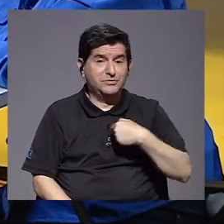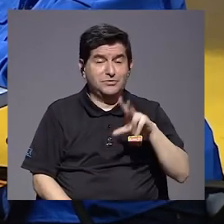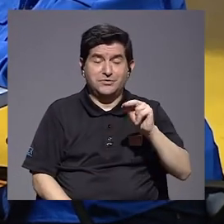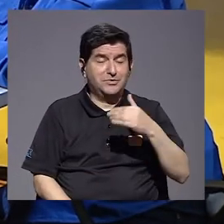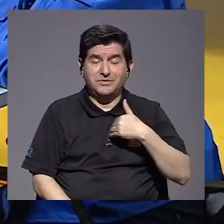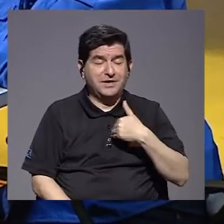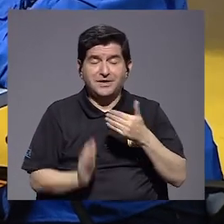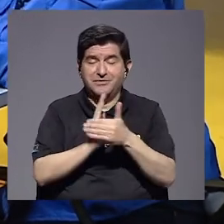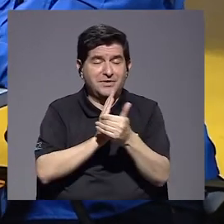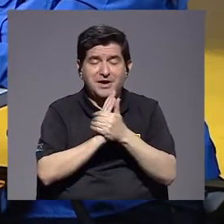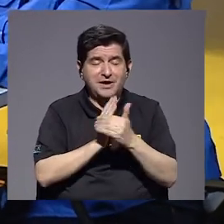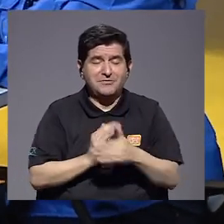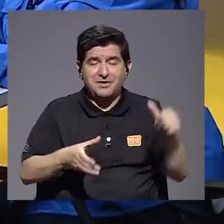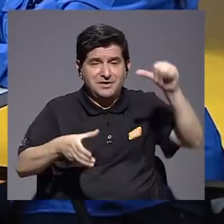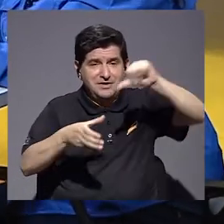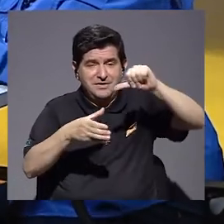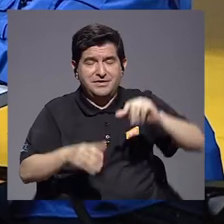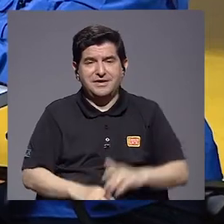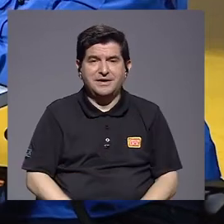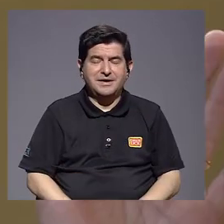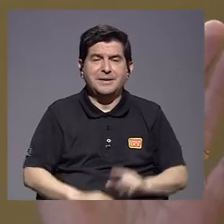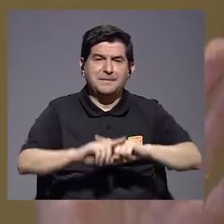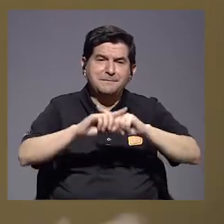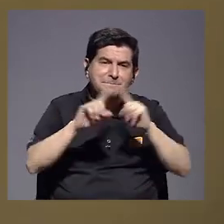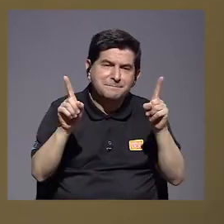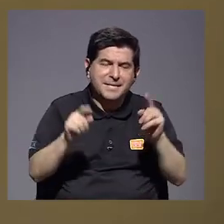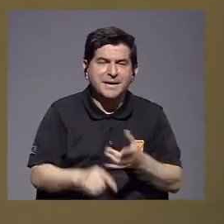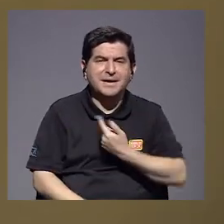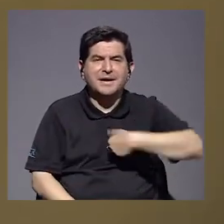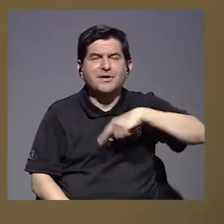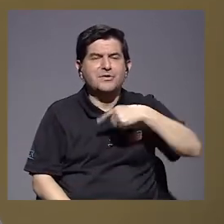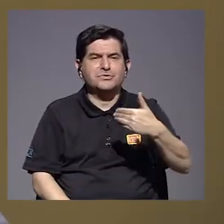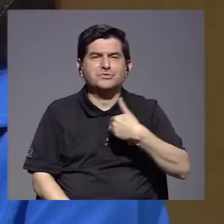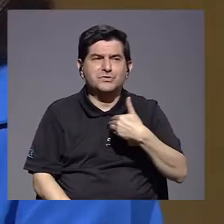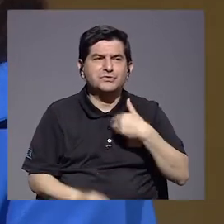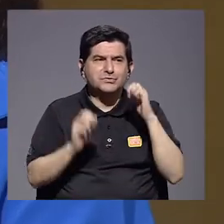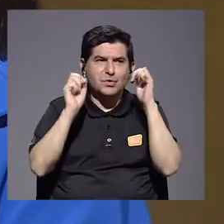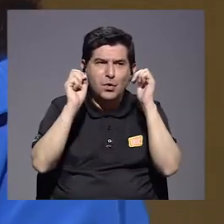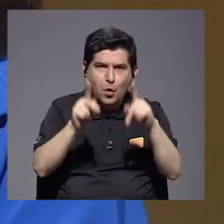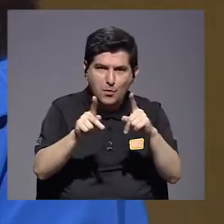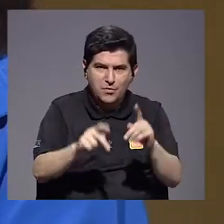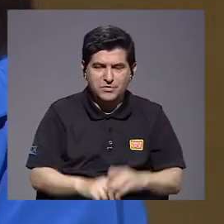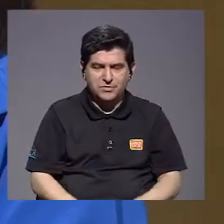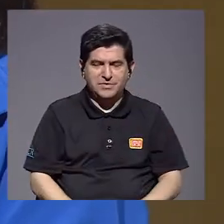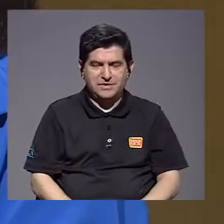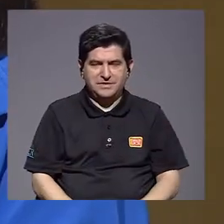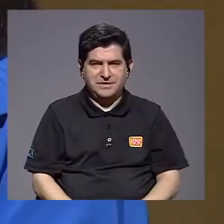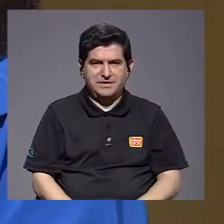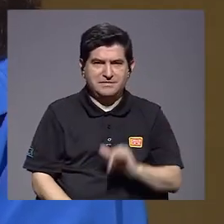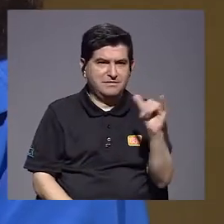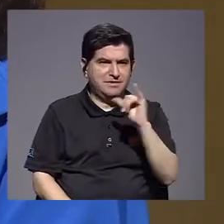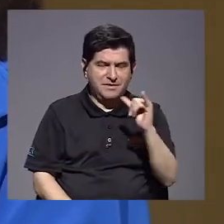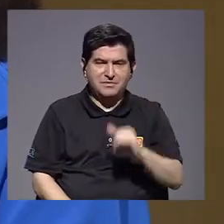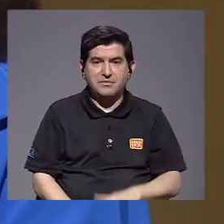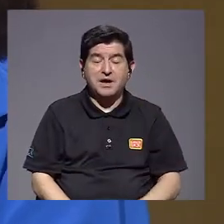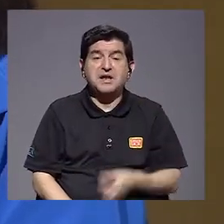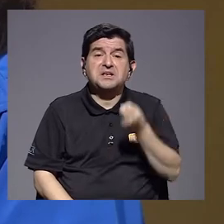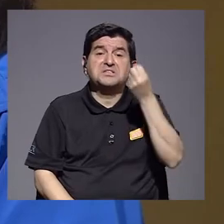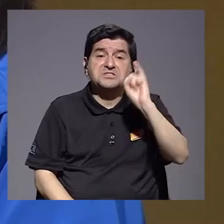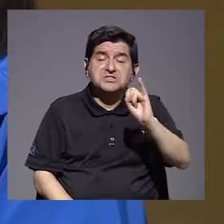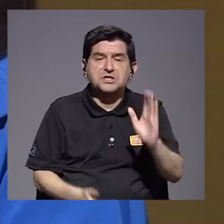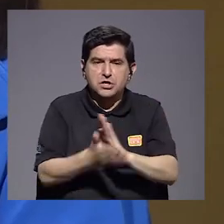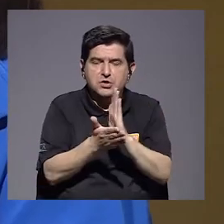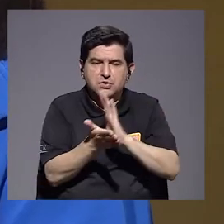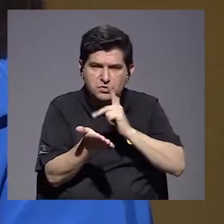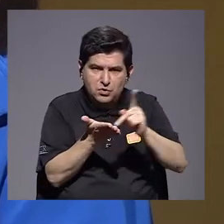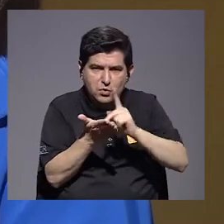almacenar, pero... Ok, bueno, se da eso. Ahora, sí, nosotros siempre tenemos la oportunidad y damos la oportunidad de que si